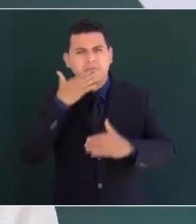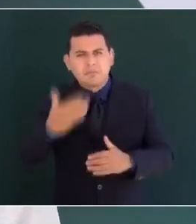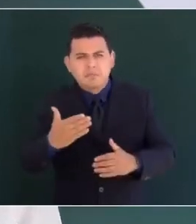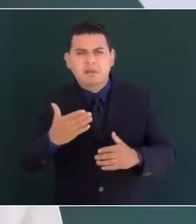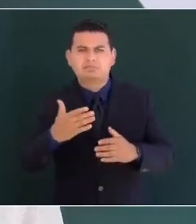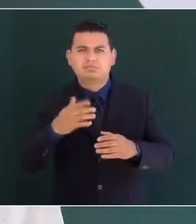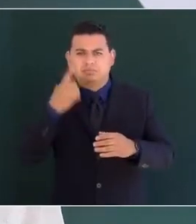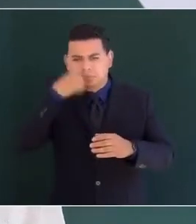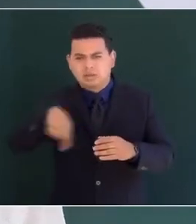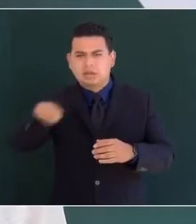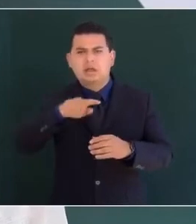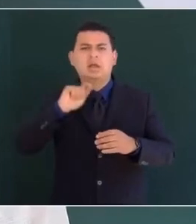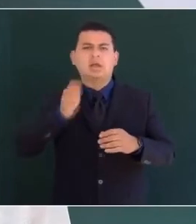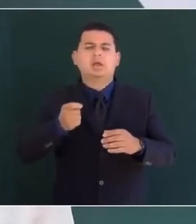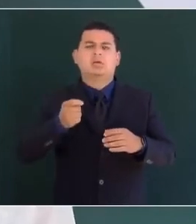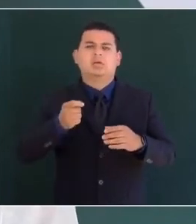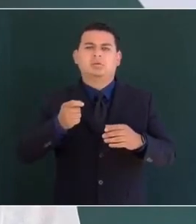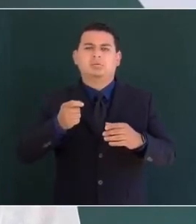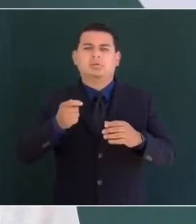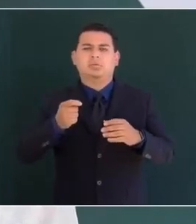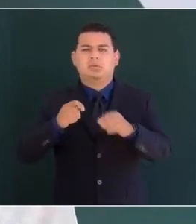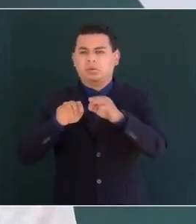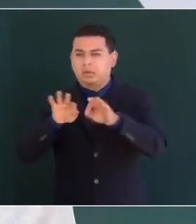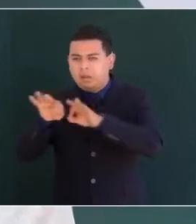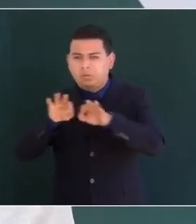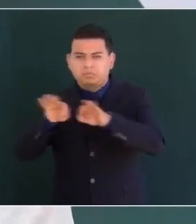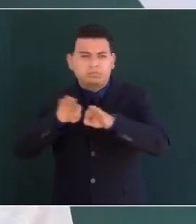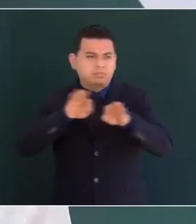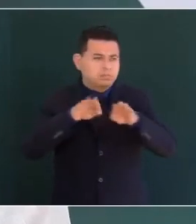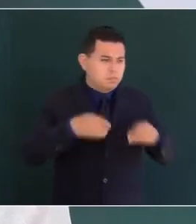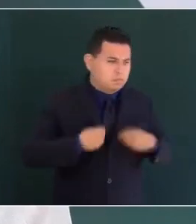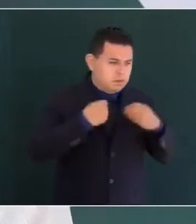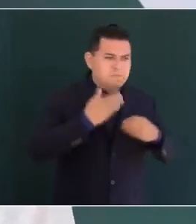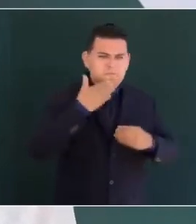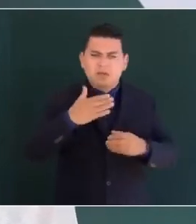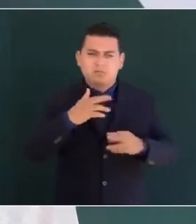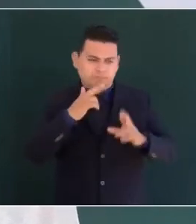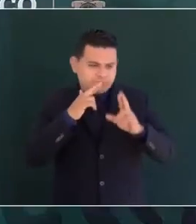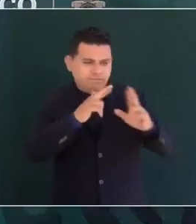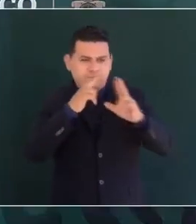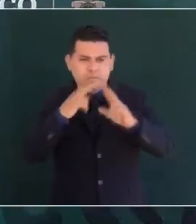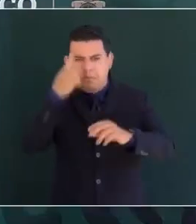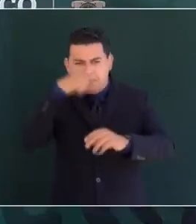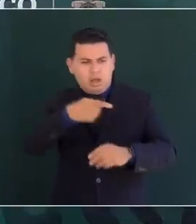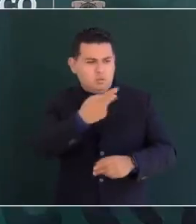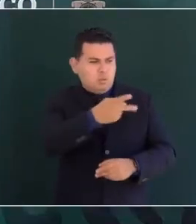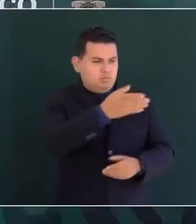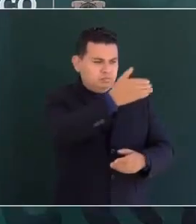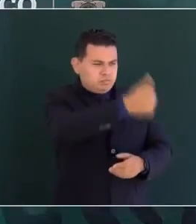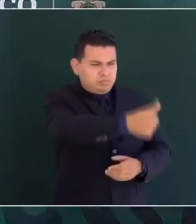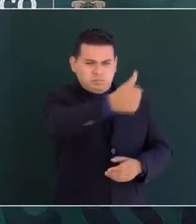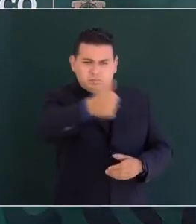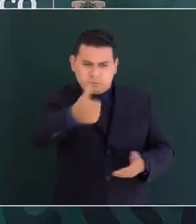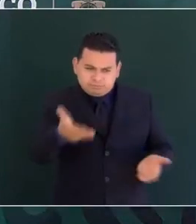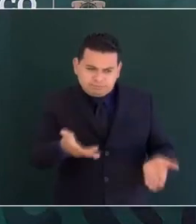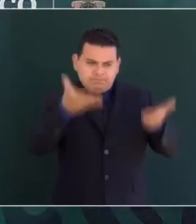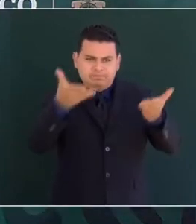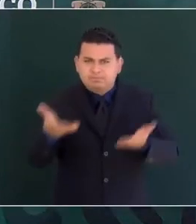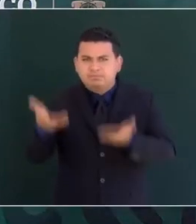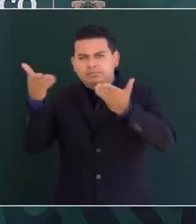mejoraran sustancialmente sus condiciones de vida y su bienestar pero como